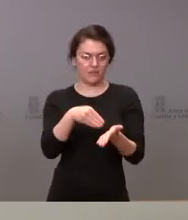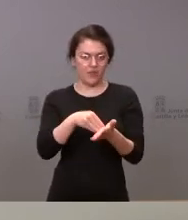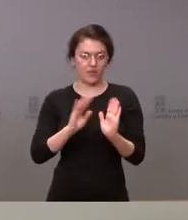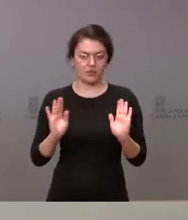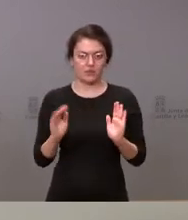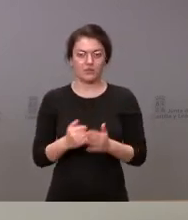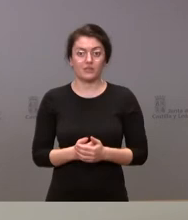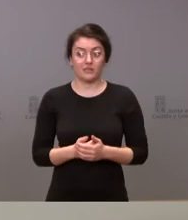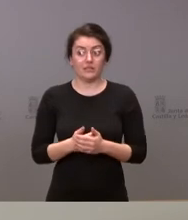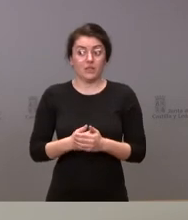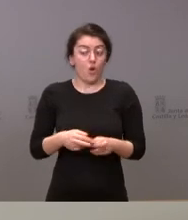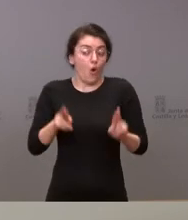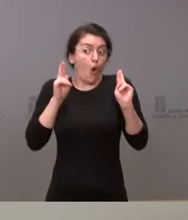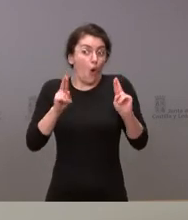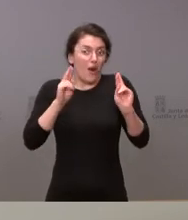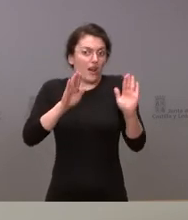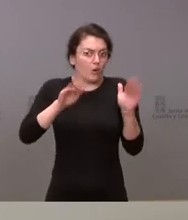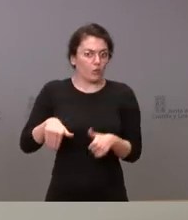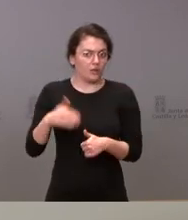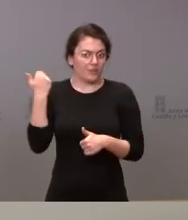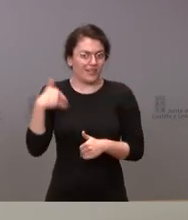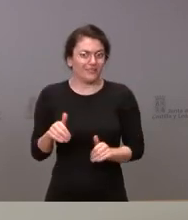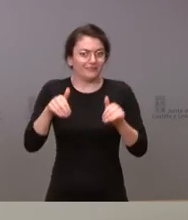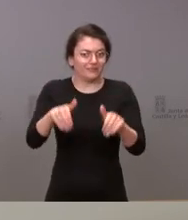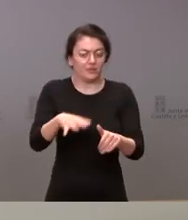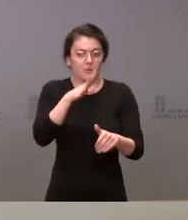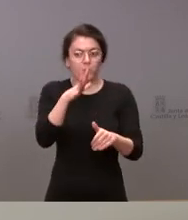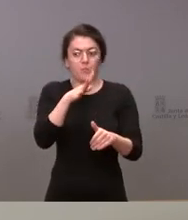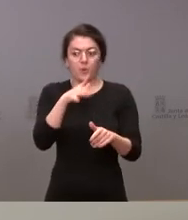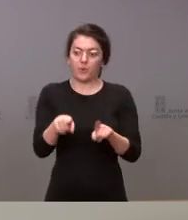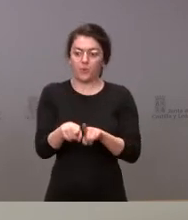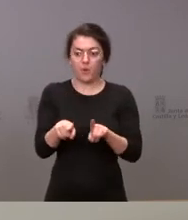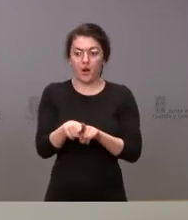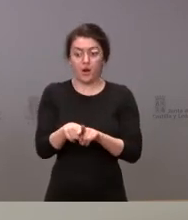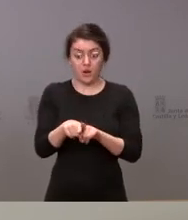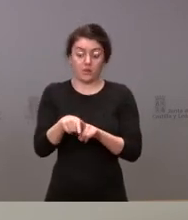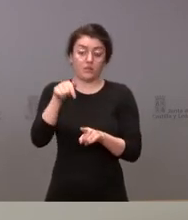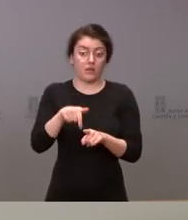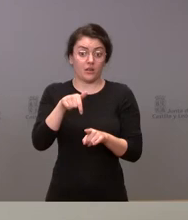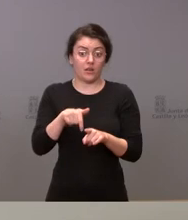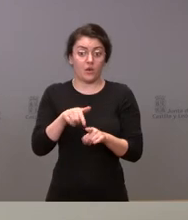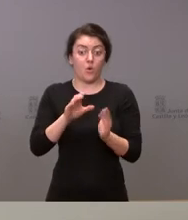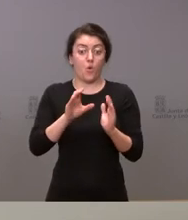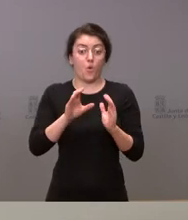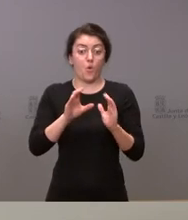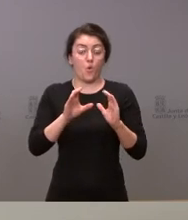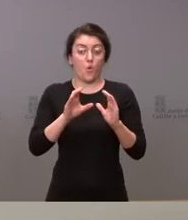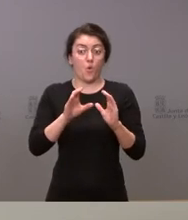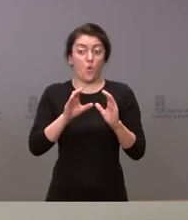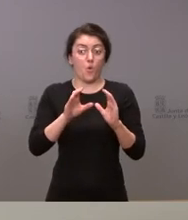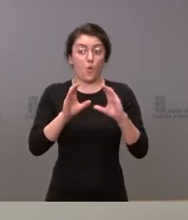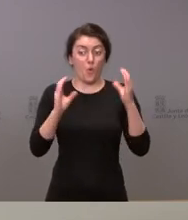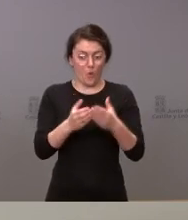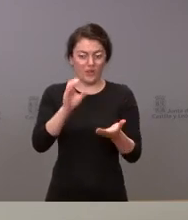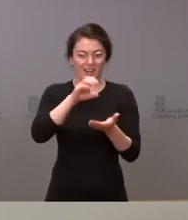ojalá sea la última, no tanto por la no voluntad de la Junta de Castilla y León de no seguir prorrogando el tiempo que sea